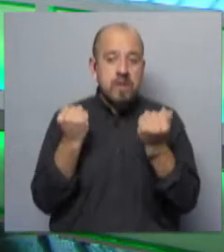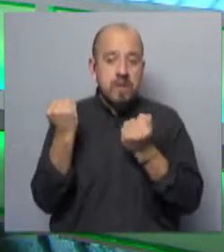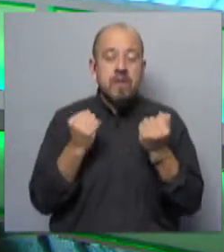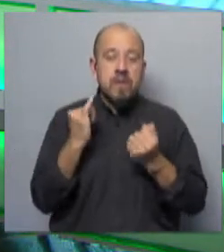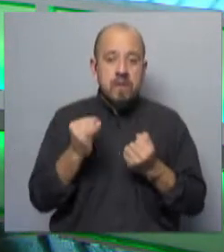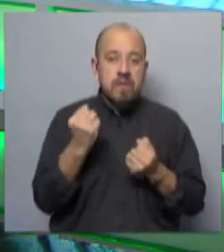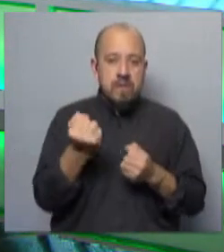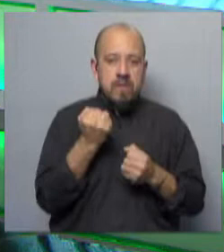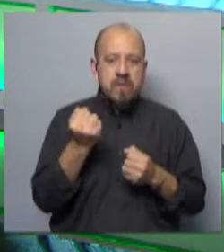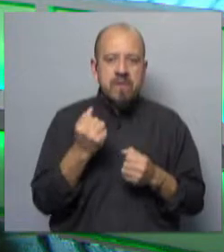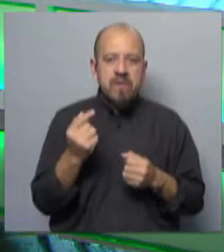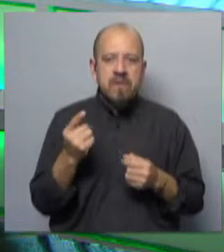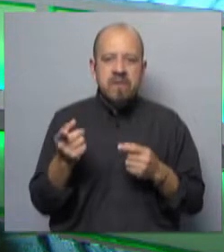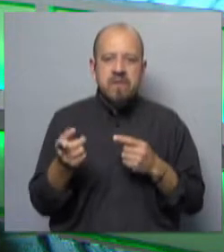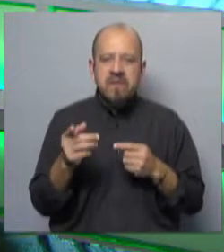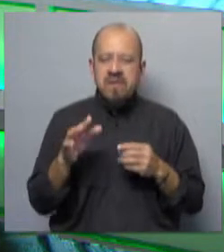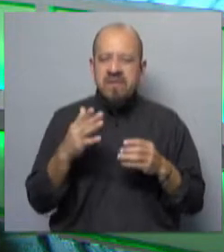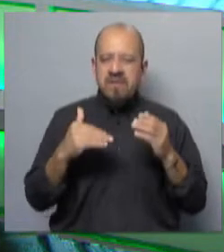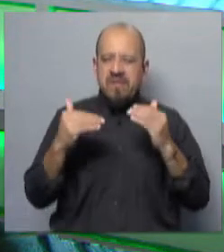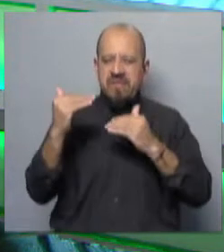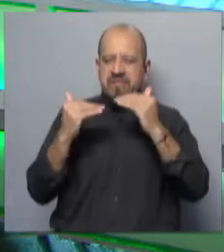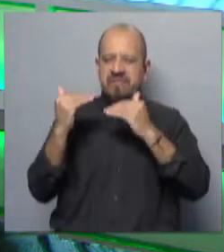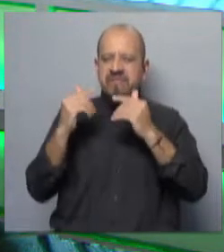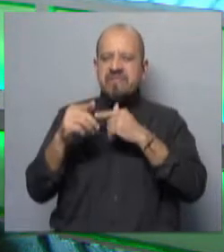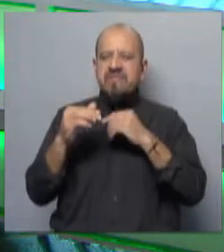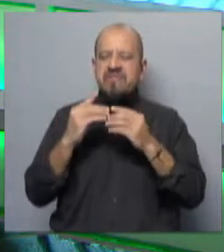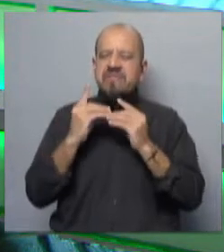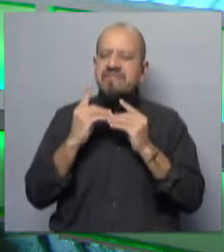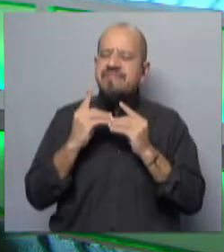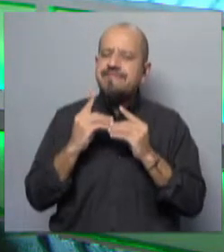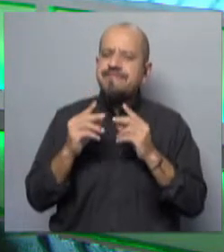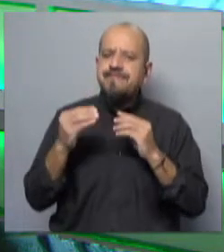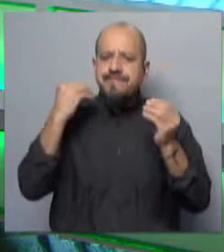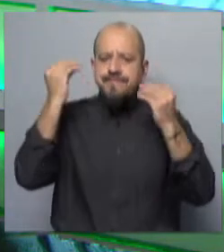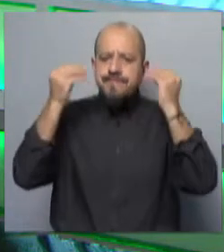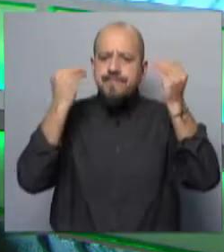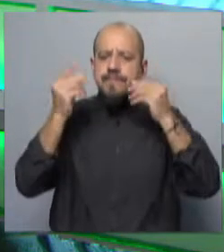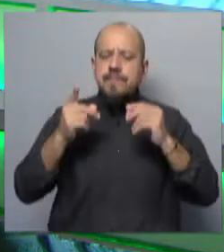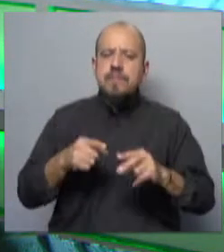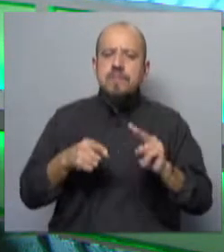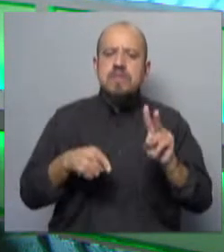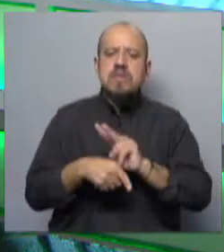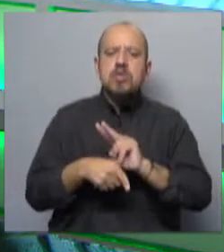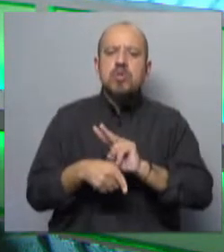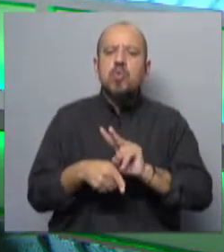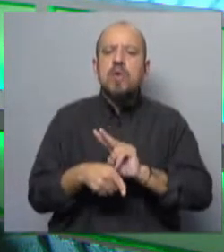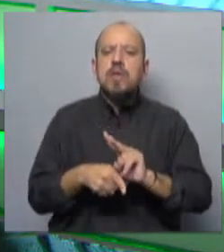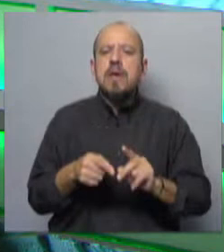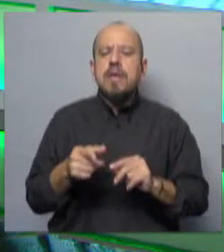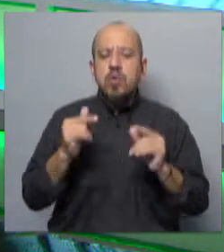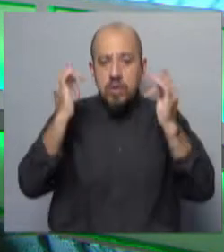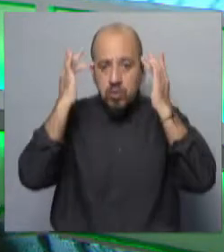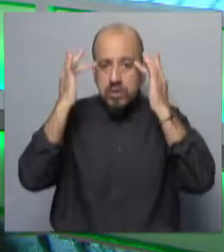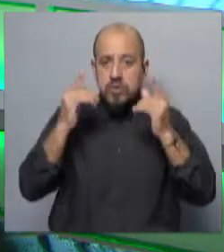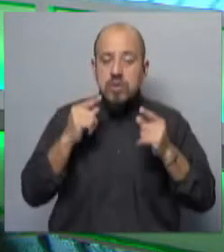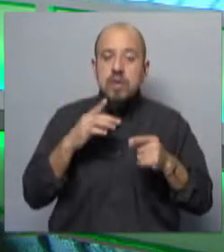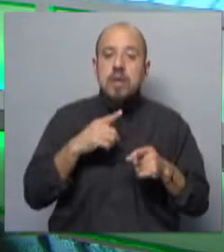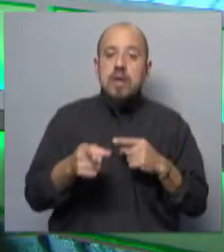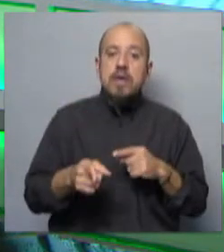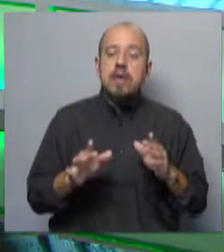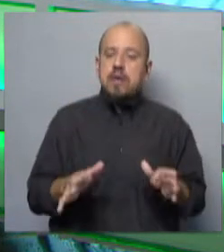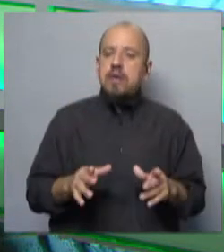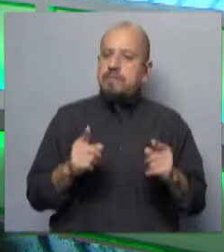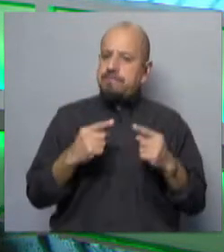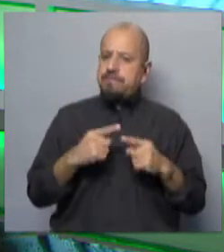relevante, es más pareja, digamos, la distancia que hay con la preocupación con la seguridad pública y con la educación. Y ahí hay un